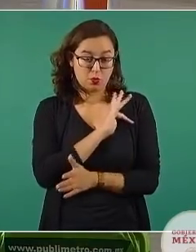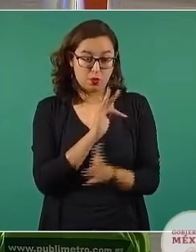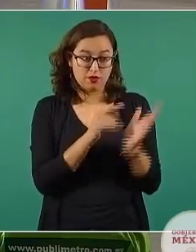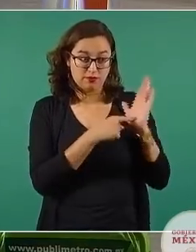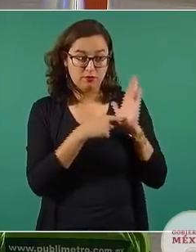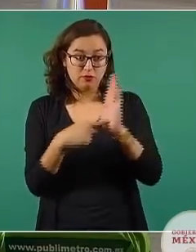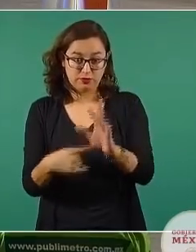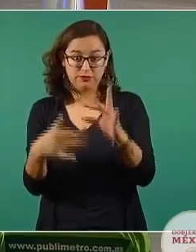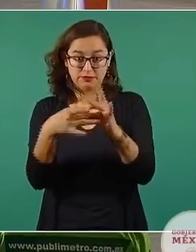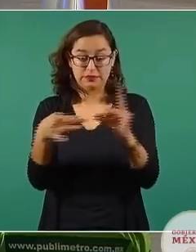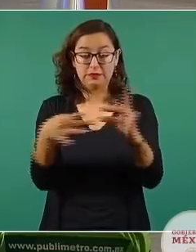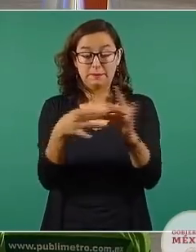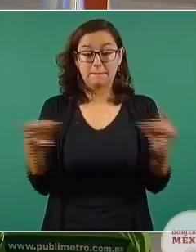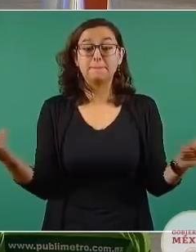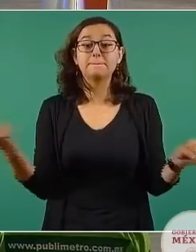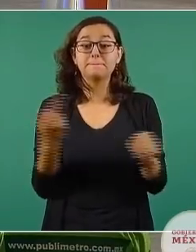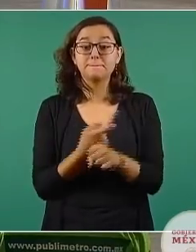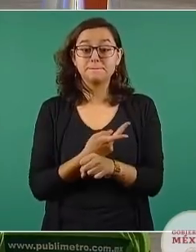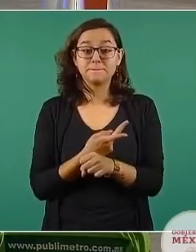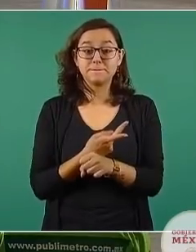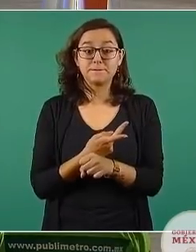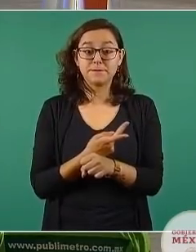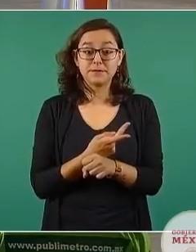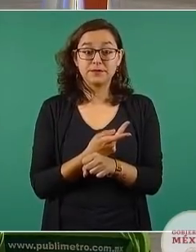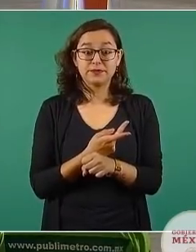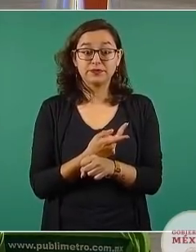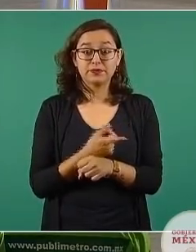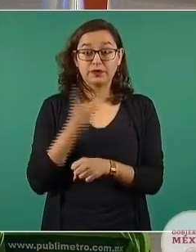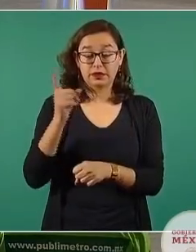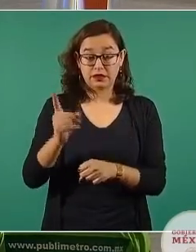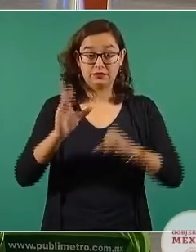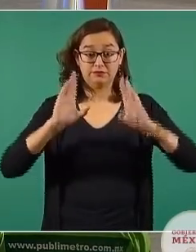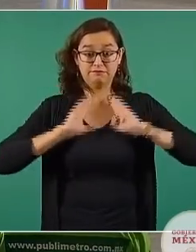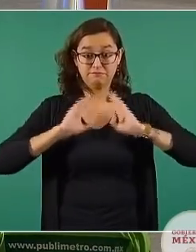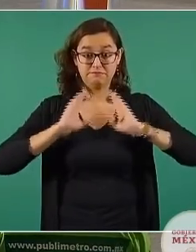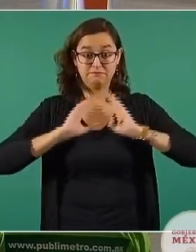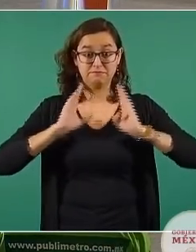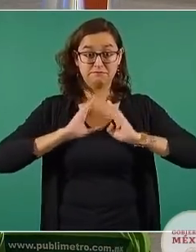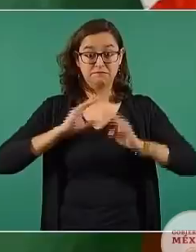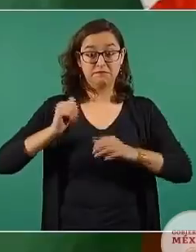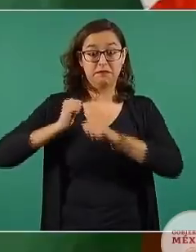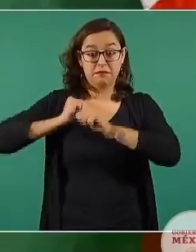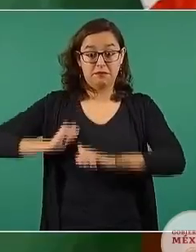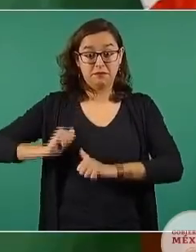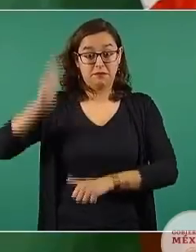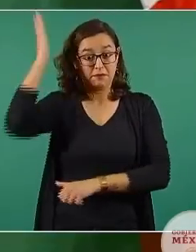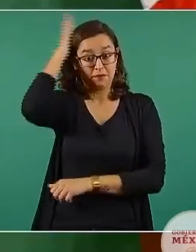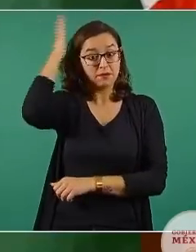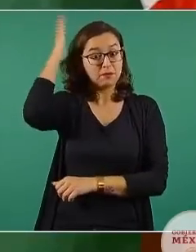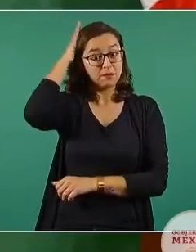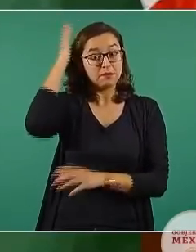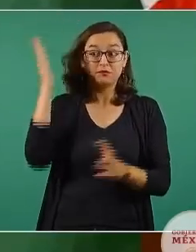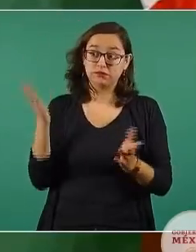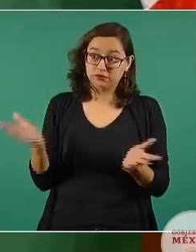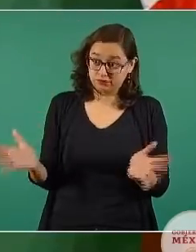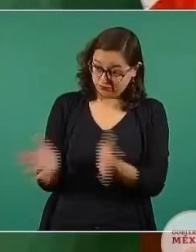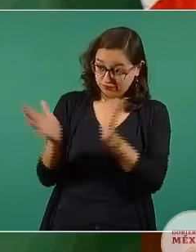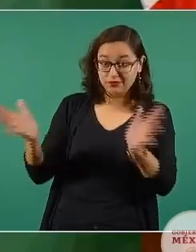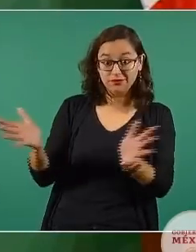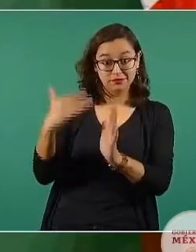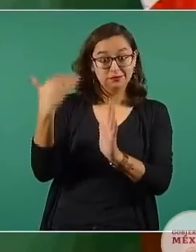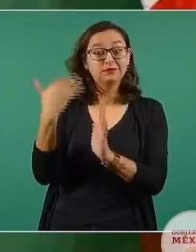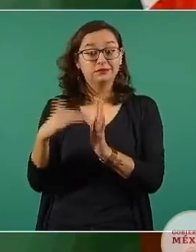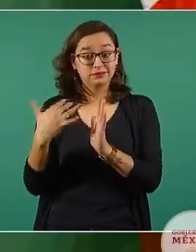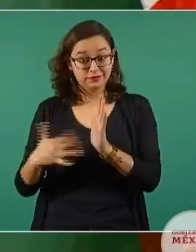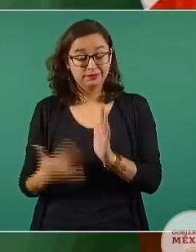distribución va a ir hacia los mandos de la milicia, importante, porque necesitamos que lean, que